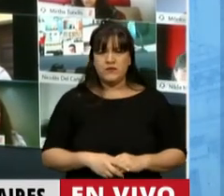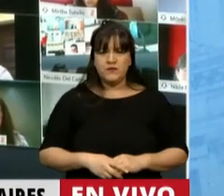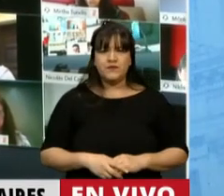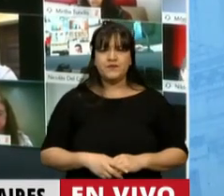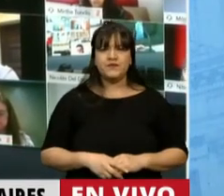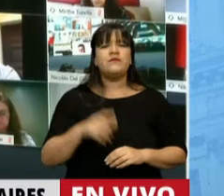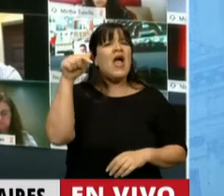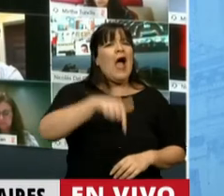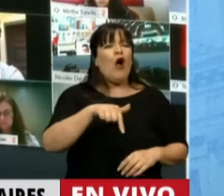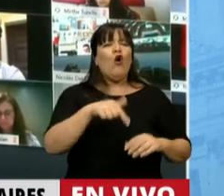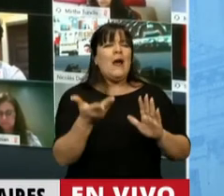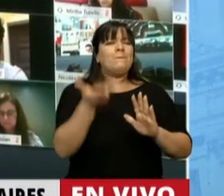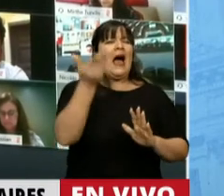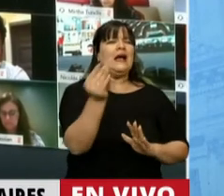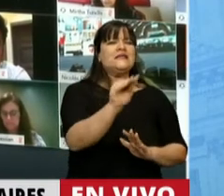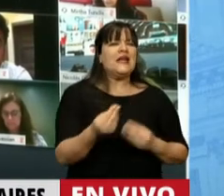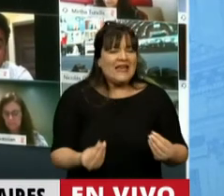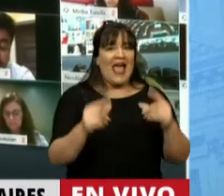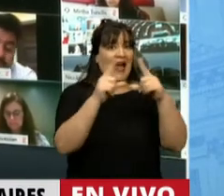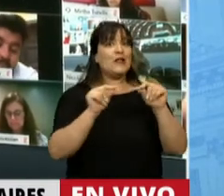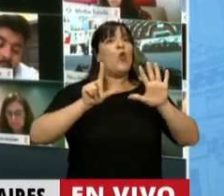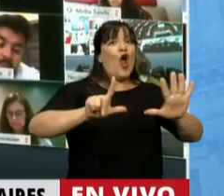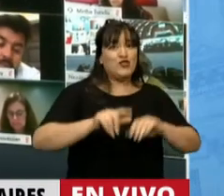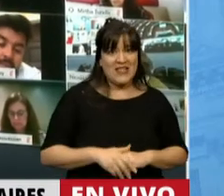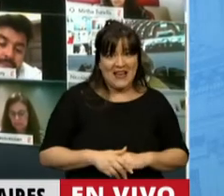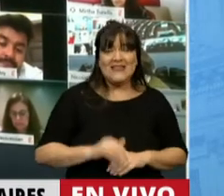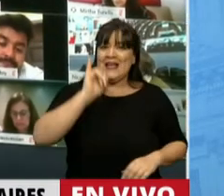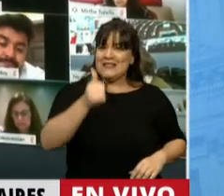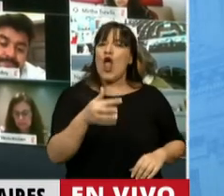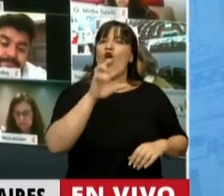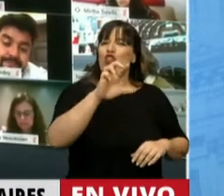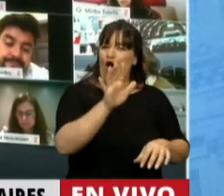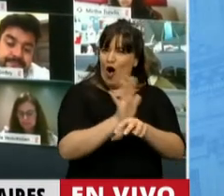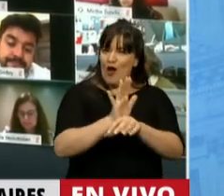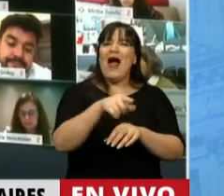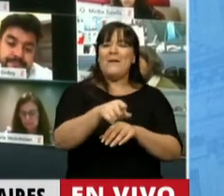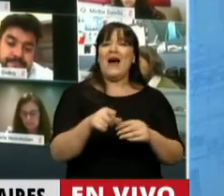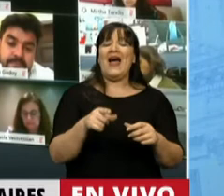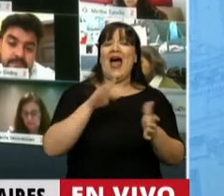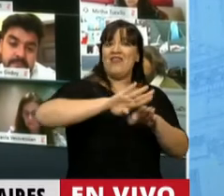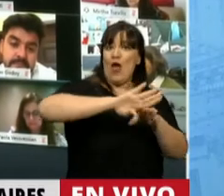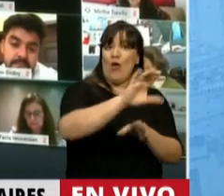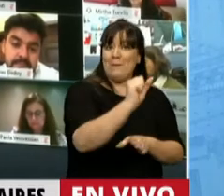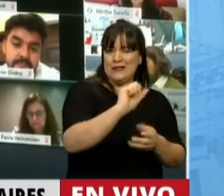Lo que se está ampliando es lo que dice el artículo 7, la dolarización de la deuda en pesos.